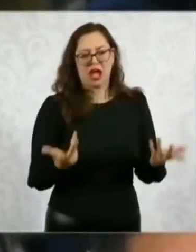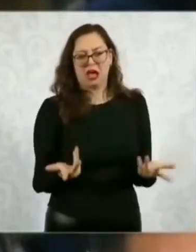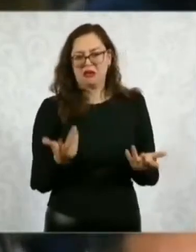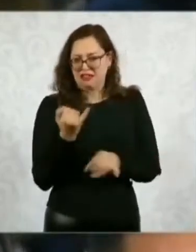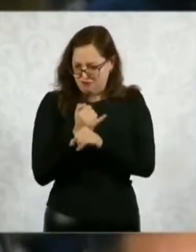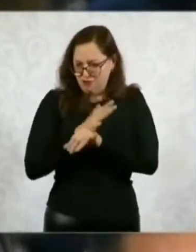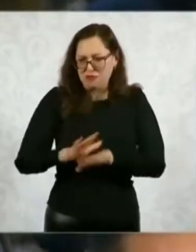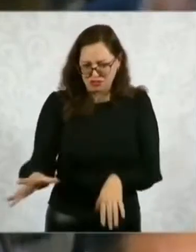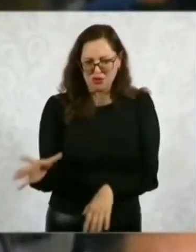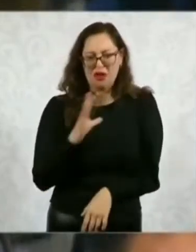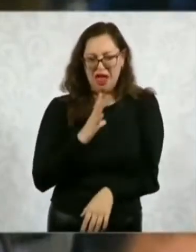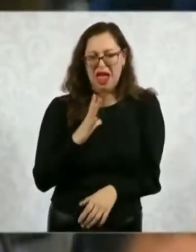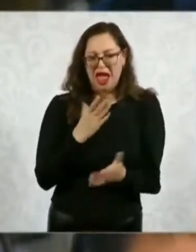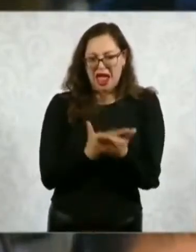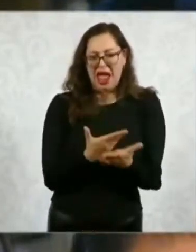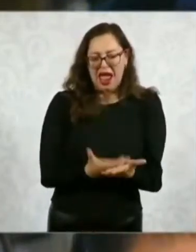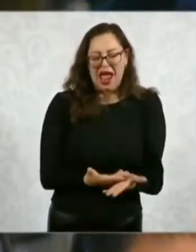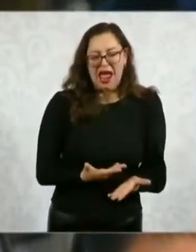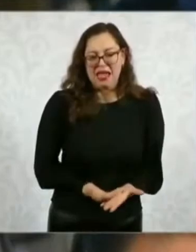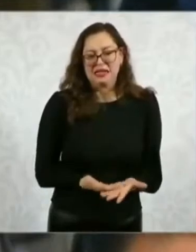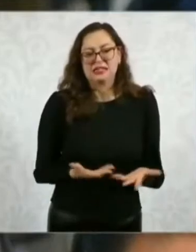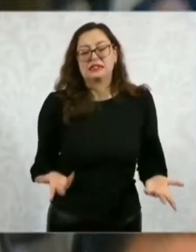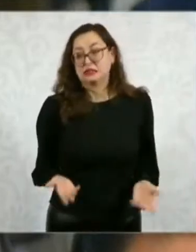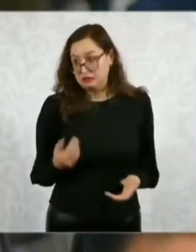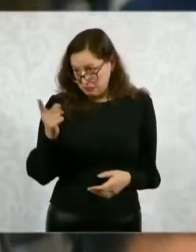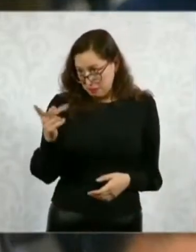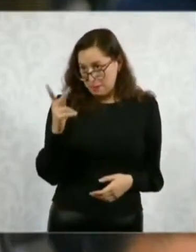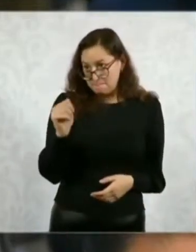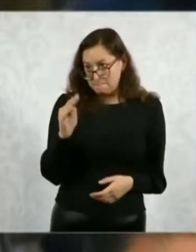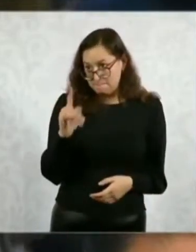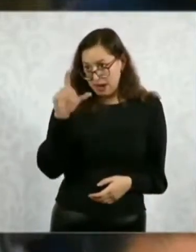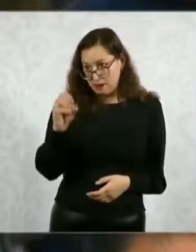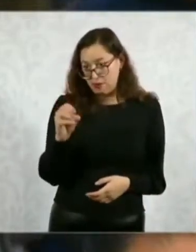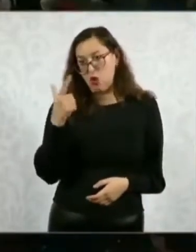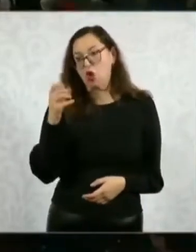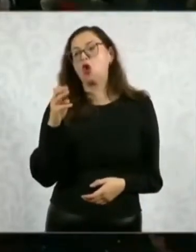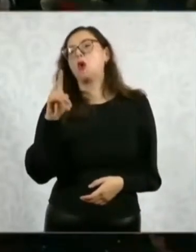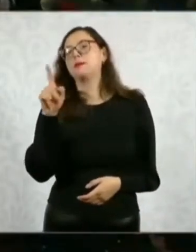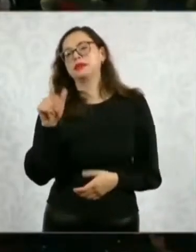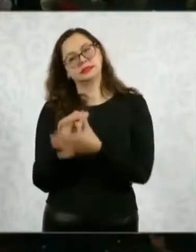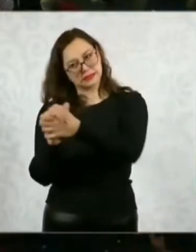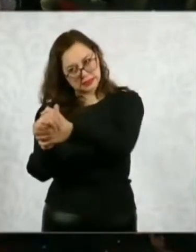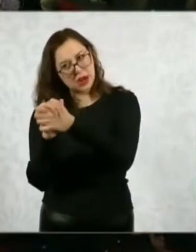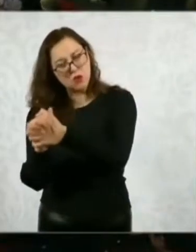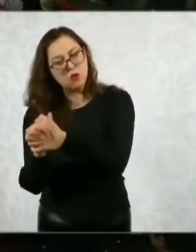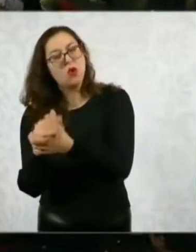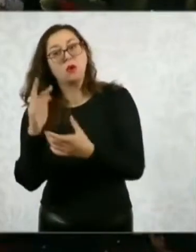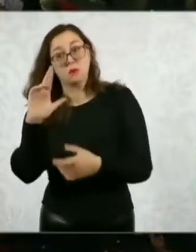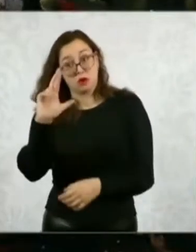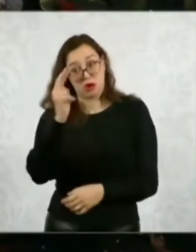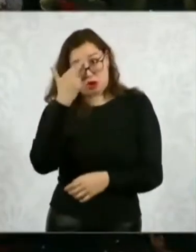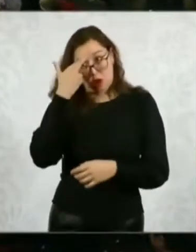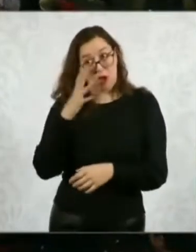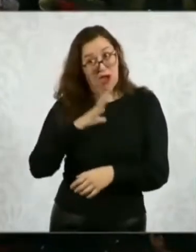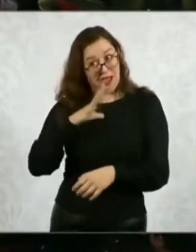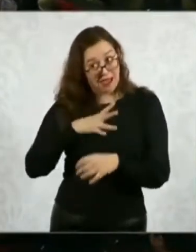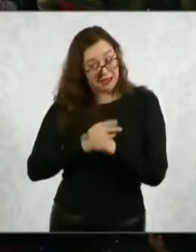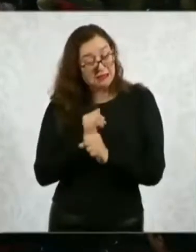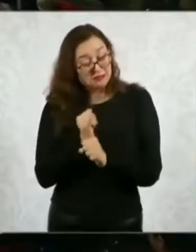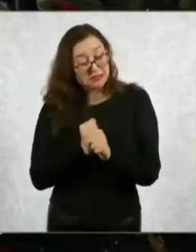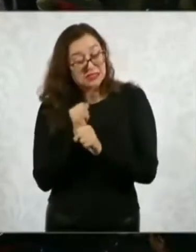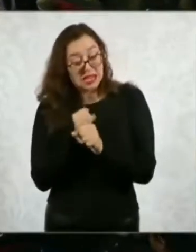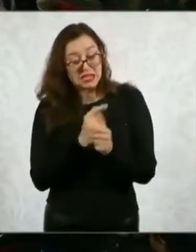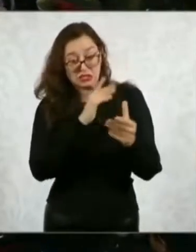gobernaron. Bueno, recuerdo, porque está Pablo Gómez, a quien saludo con mucho respeto, que hay una investigación también, un archivo,